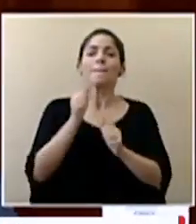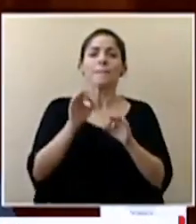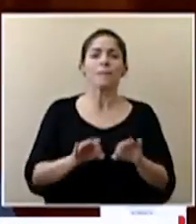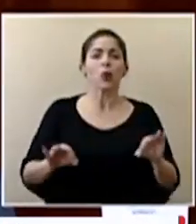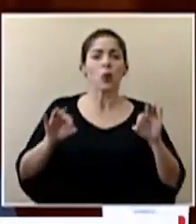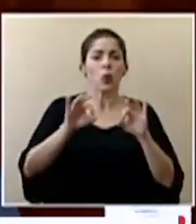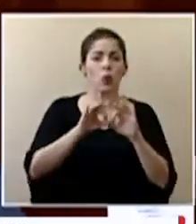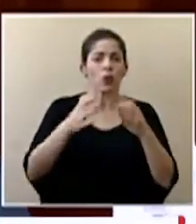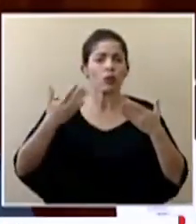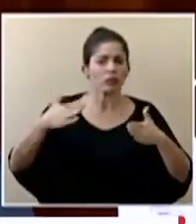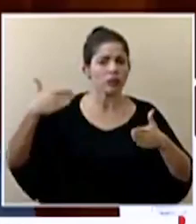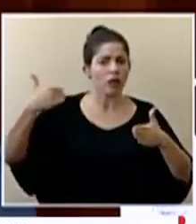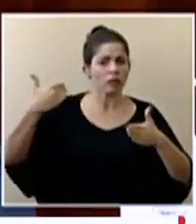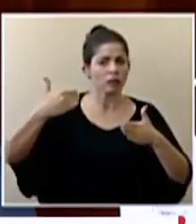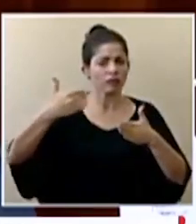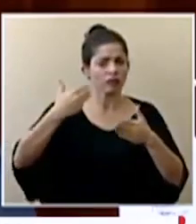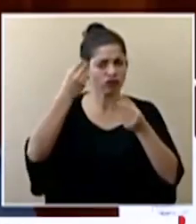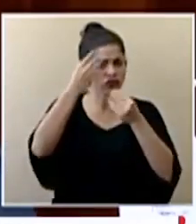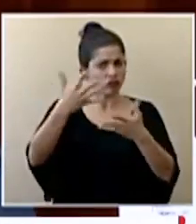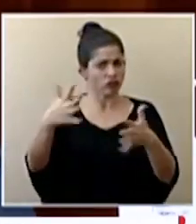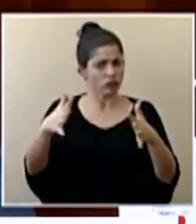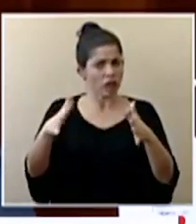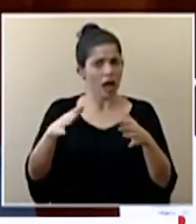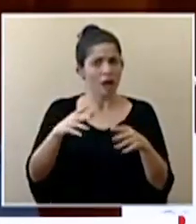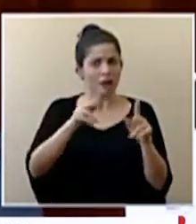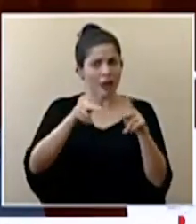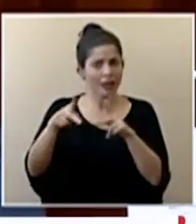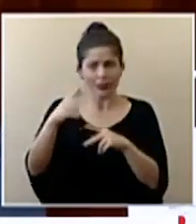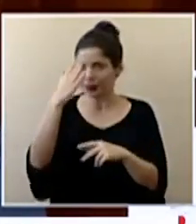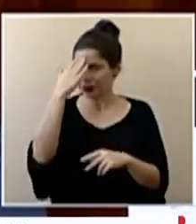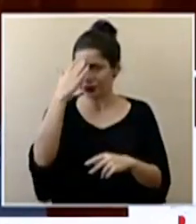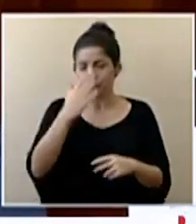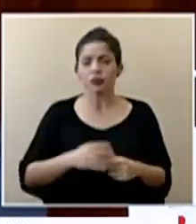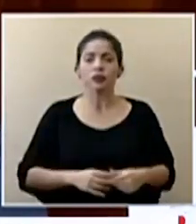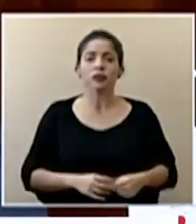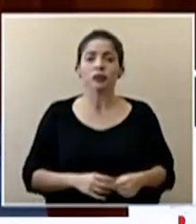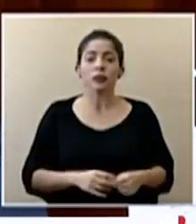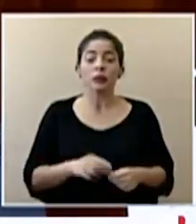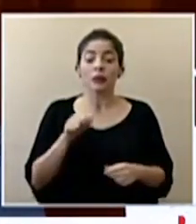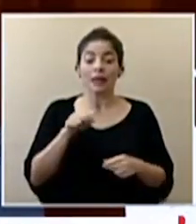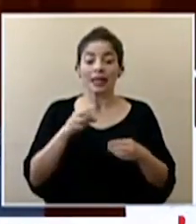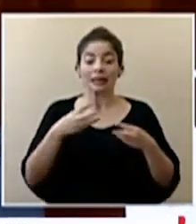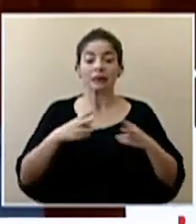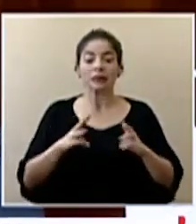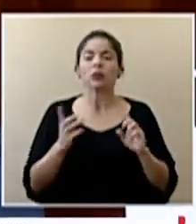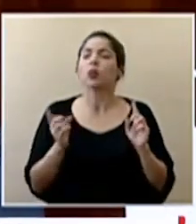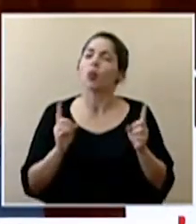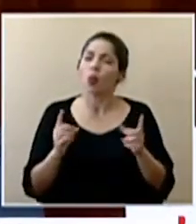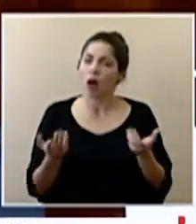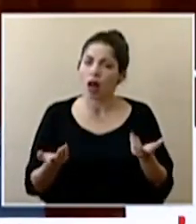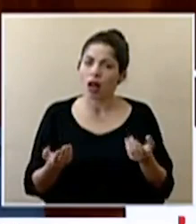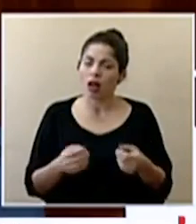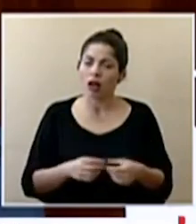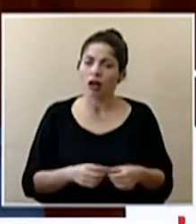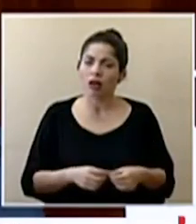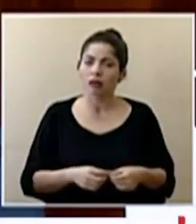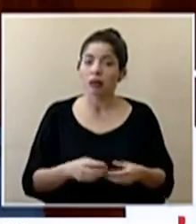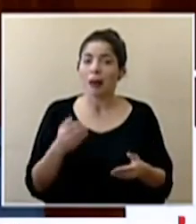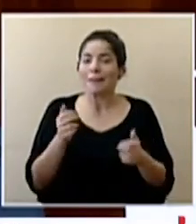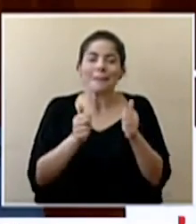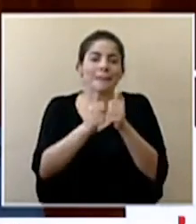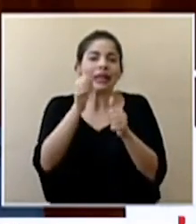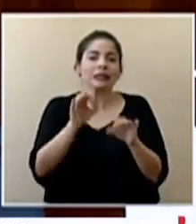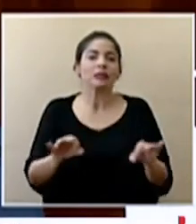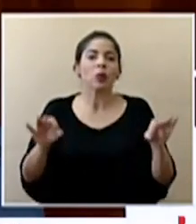ya se han estado dictando a nivel de la población. Y que esas medidas son tal vez la más